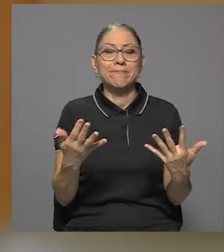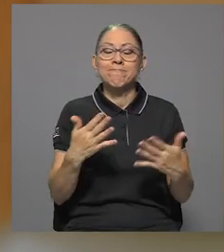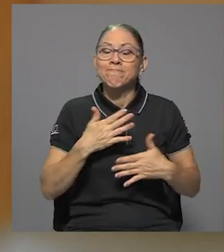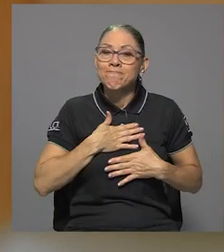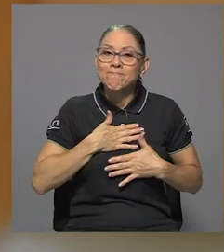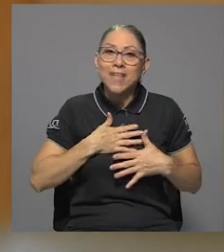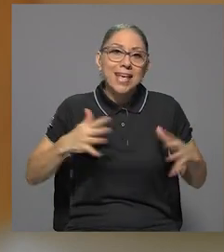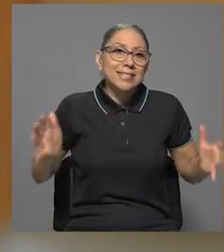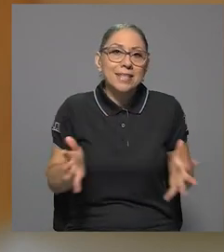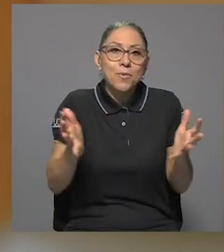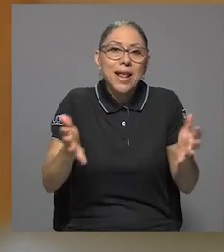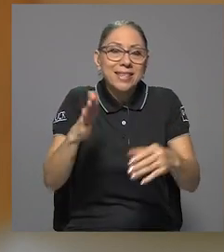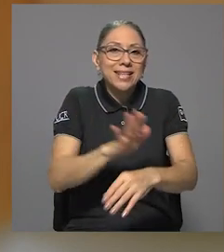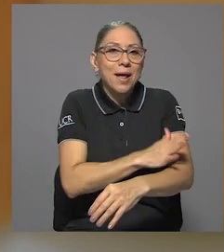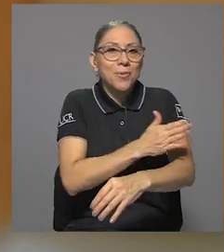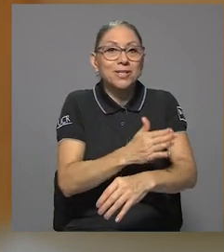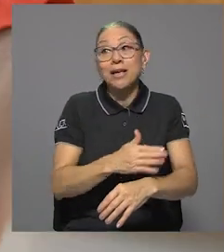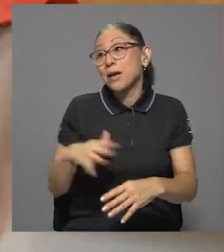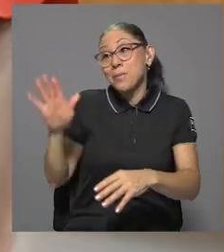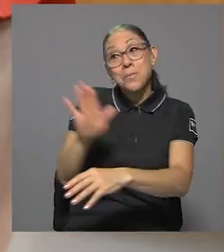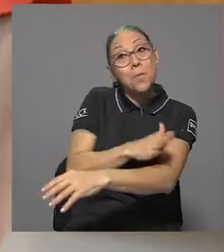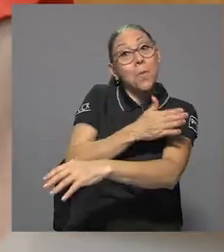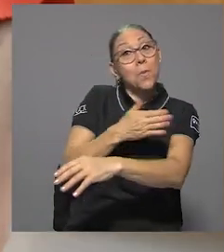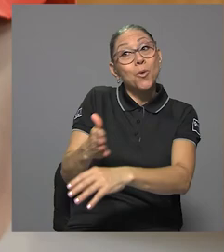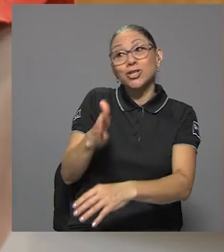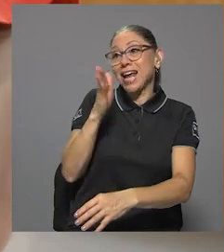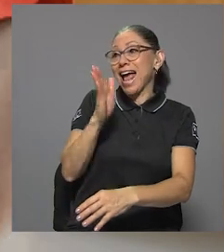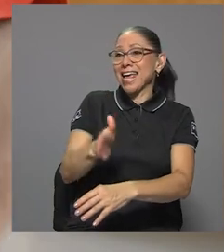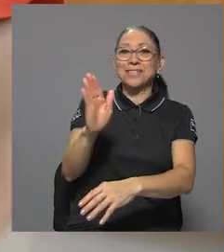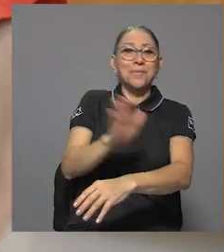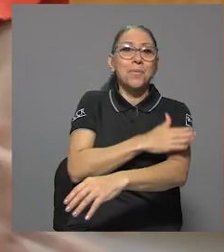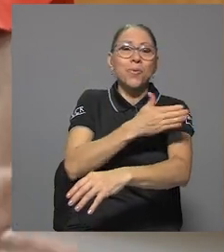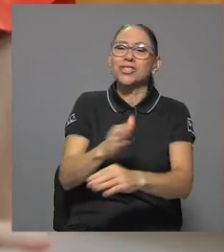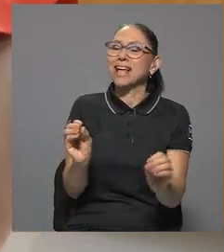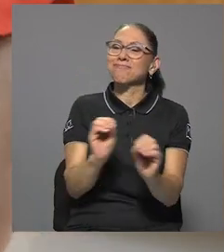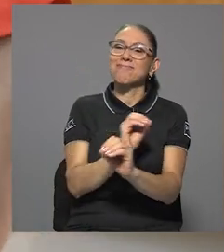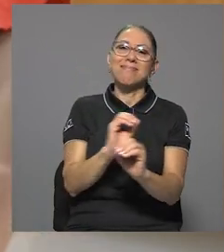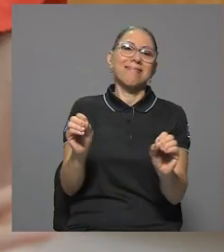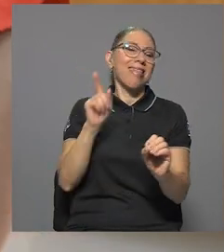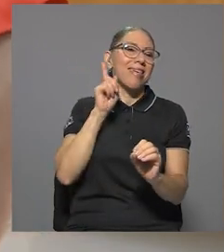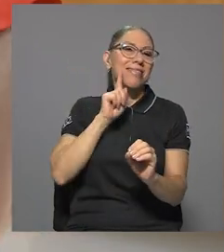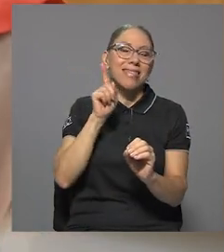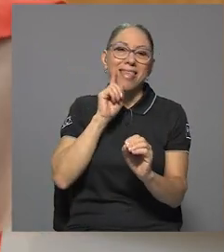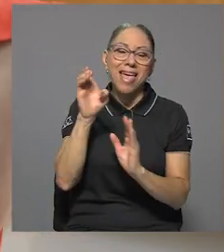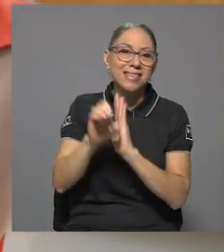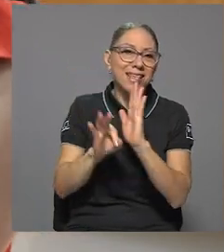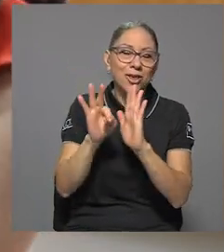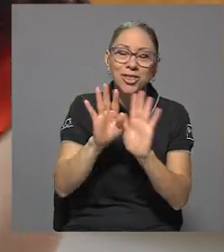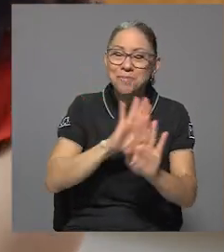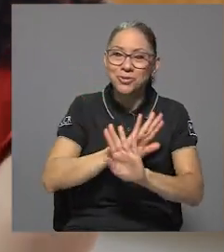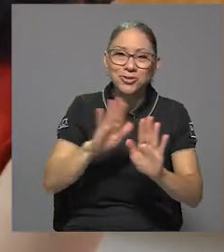estimulantes que da la música. Felicidad y gracias. música, sin tabúes, sin estereotipos. Así debe ser. Gracias.